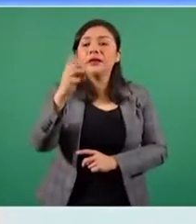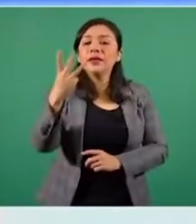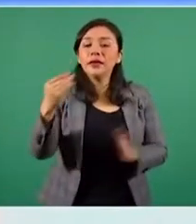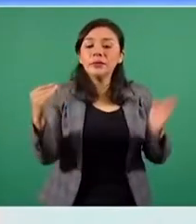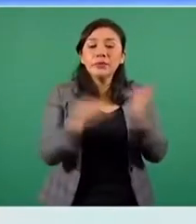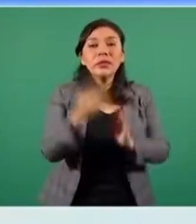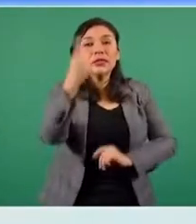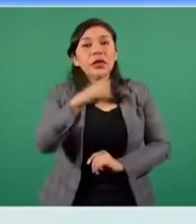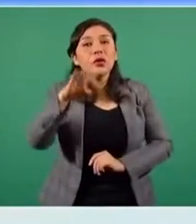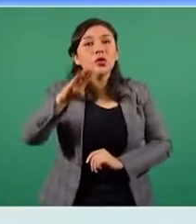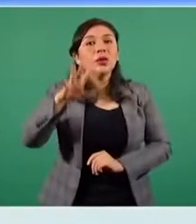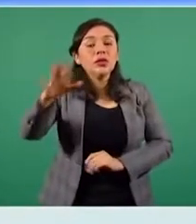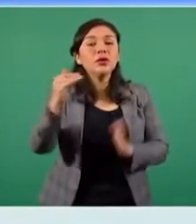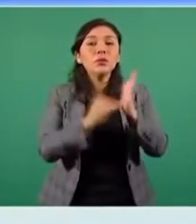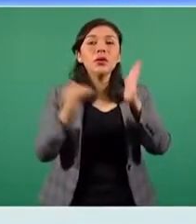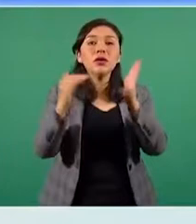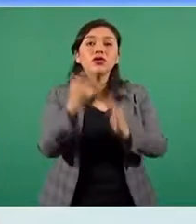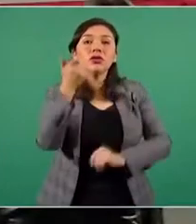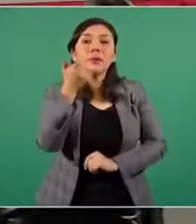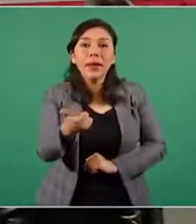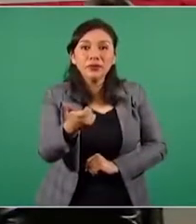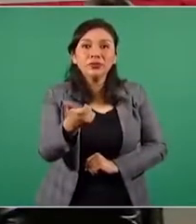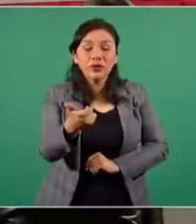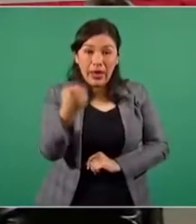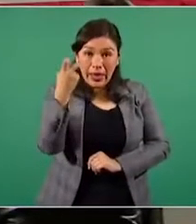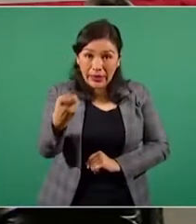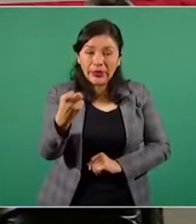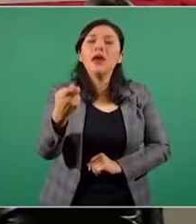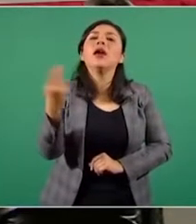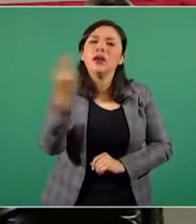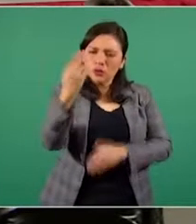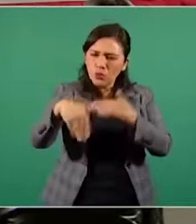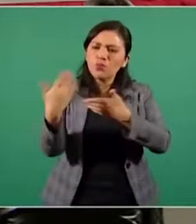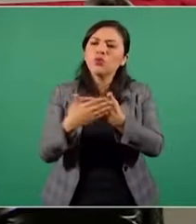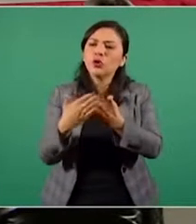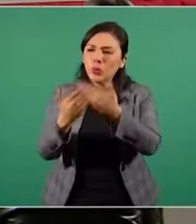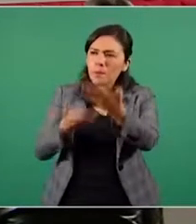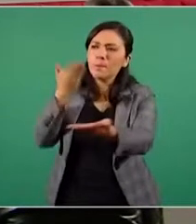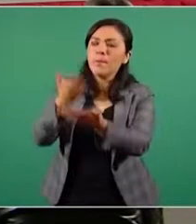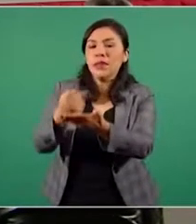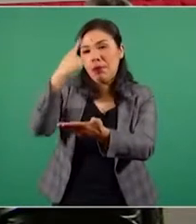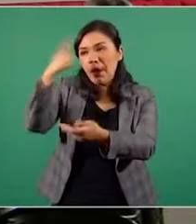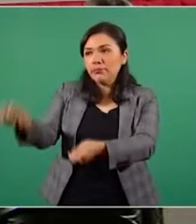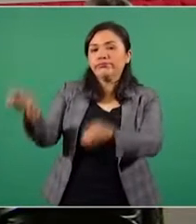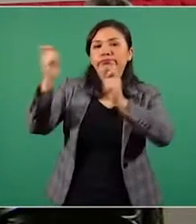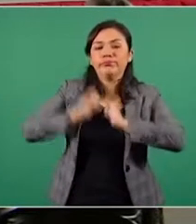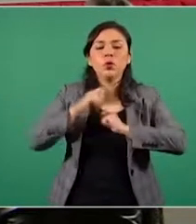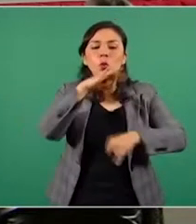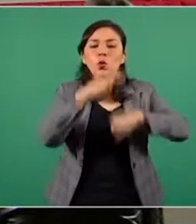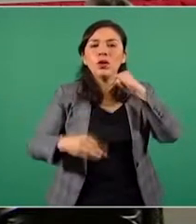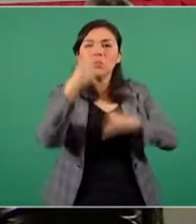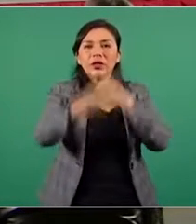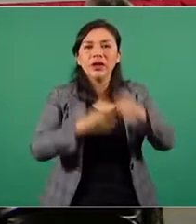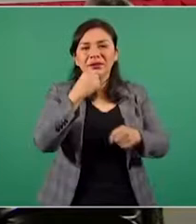195 millones de pesos, que se pedirán en el último trimestre de este año.